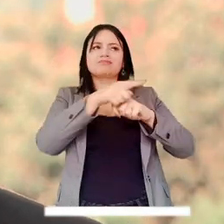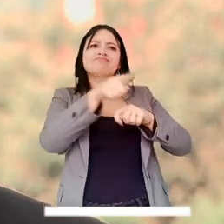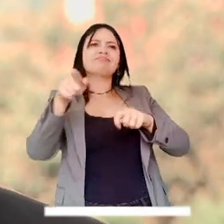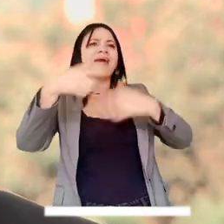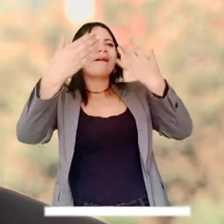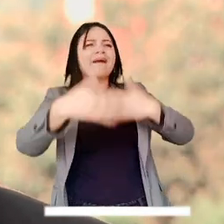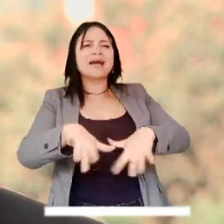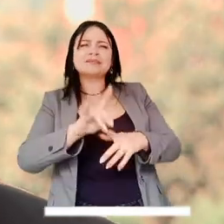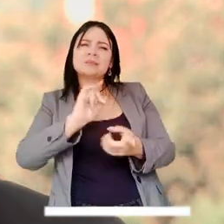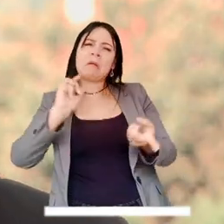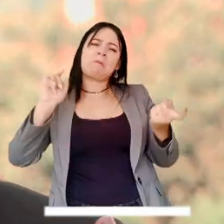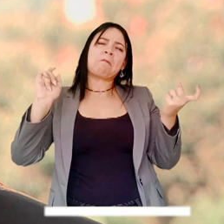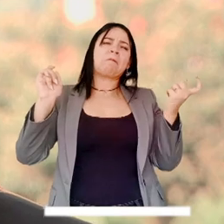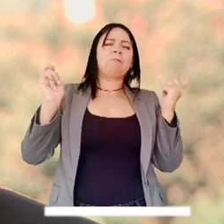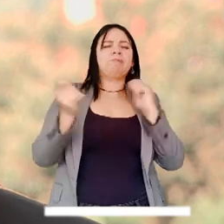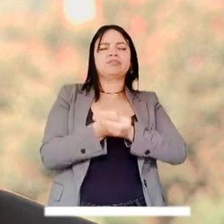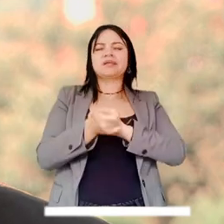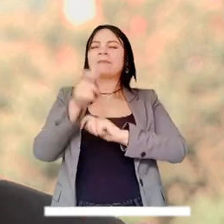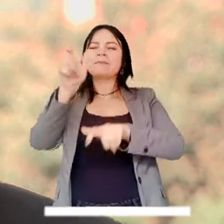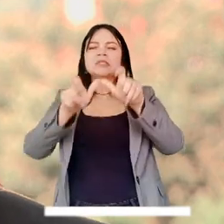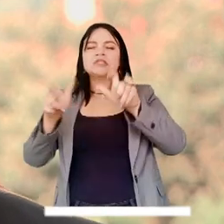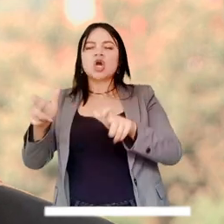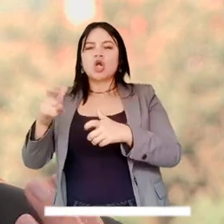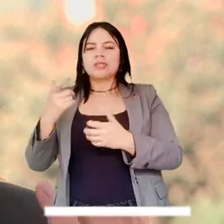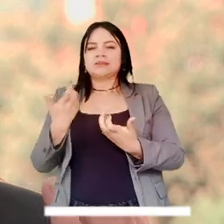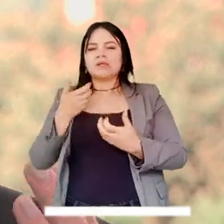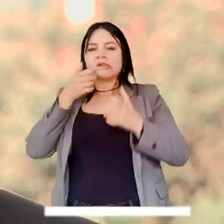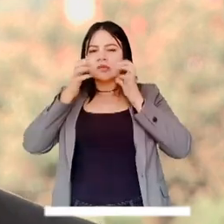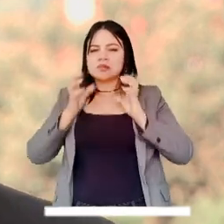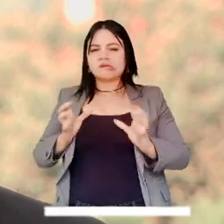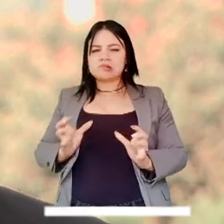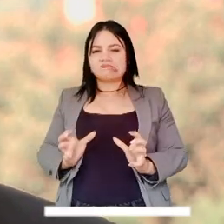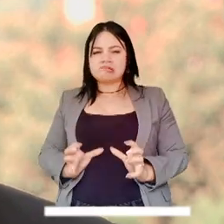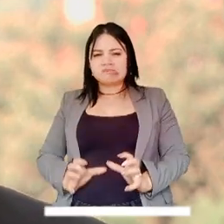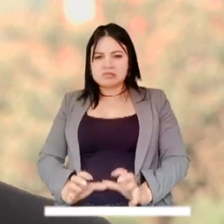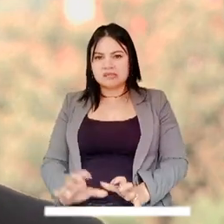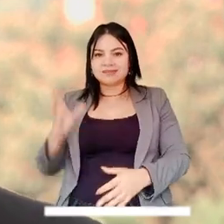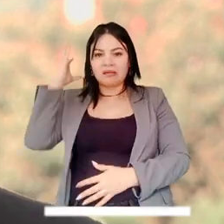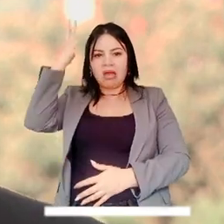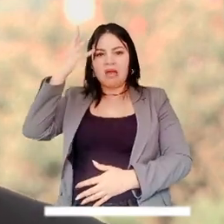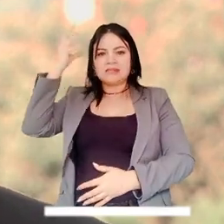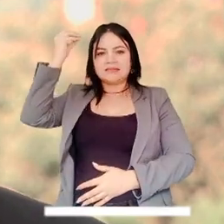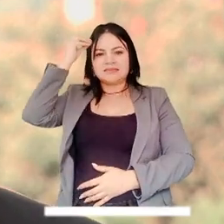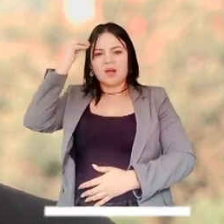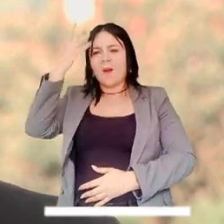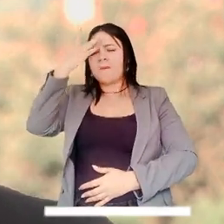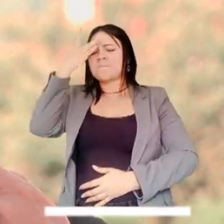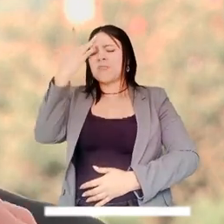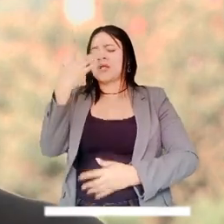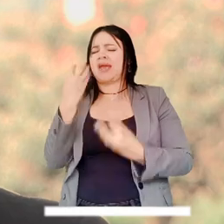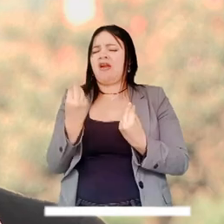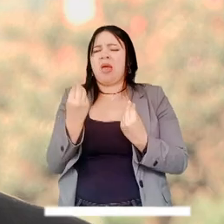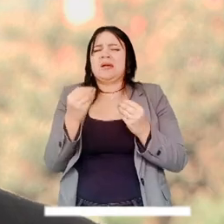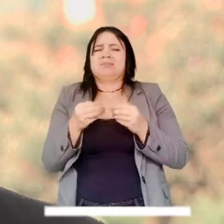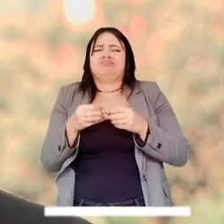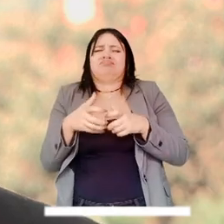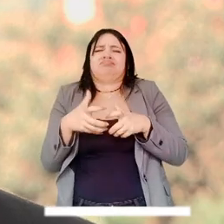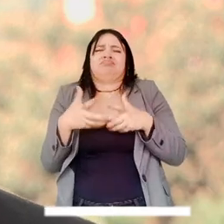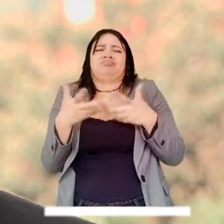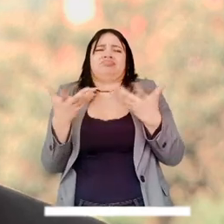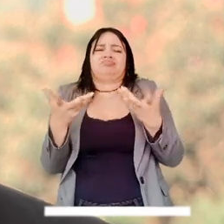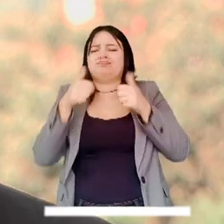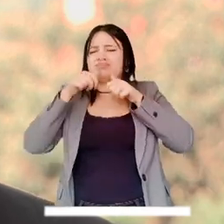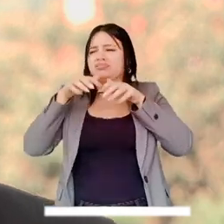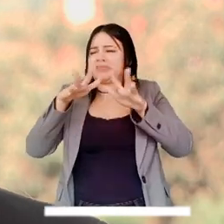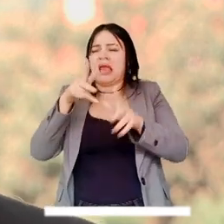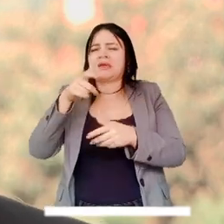las dinámicas de la calle, hay un gran deterioro físico, cognitivo de los habitantes de calle, porque hay mucha droga